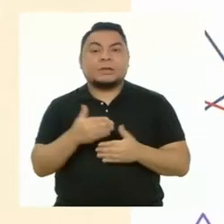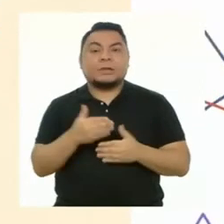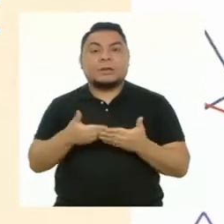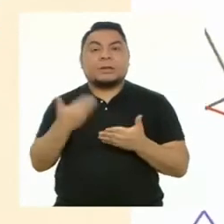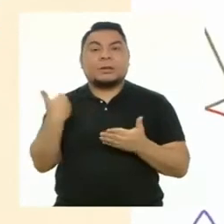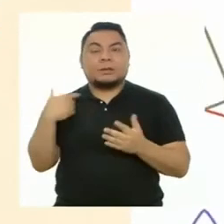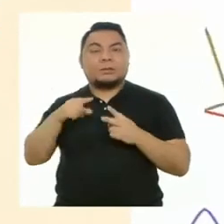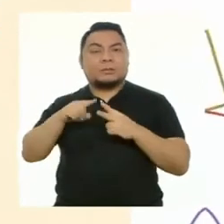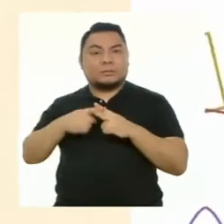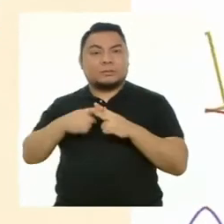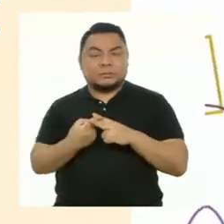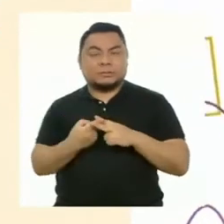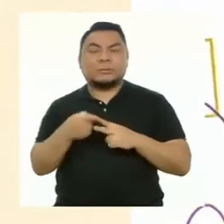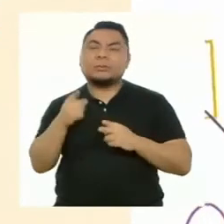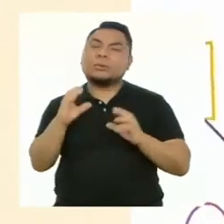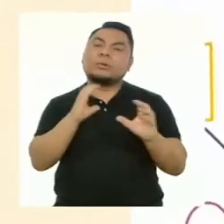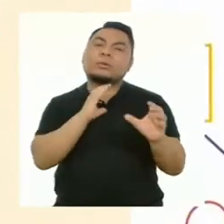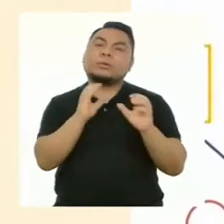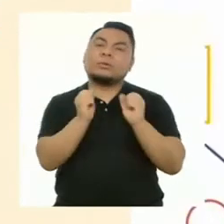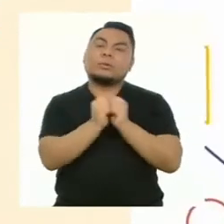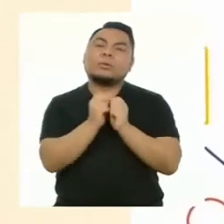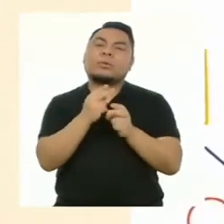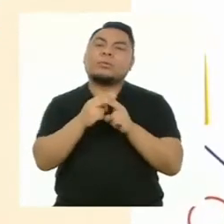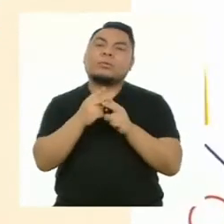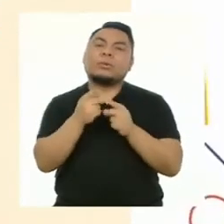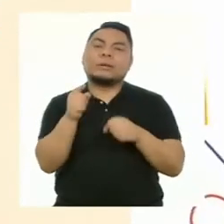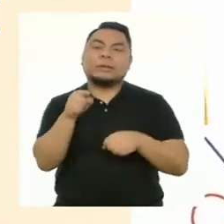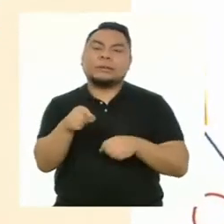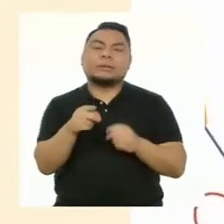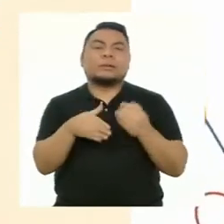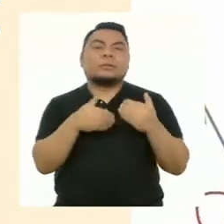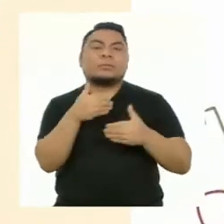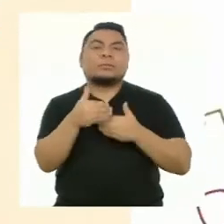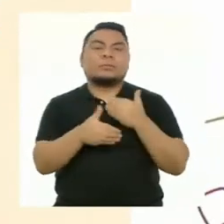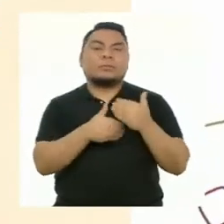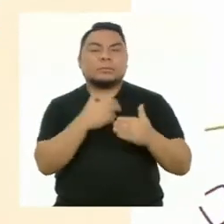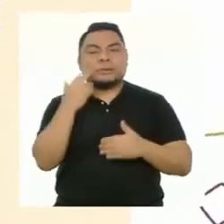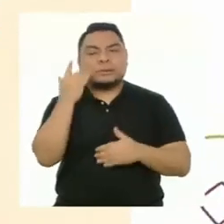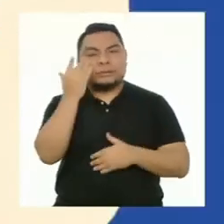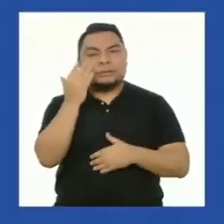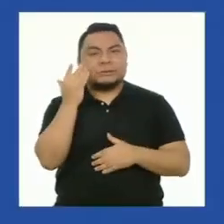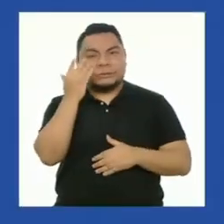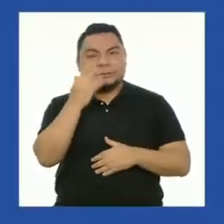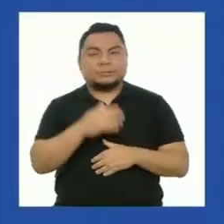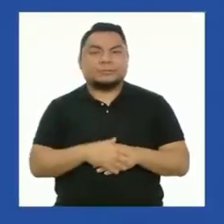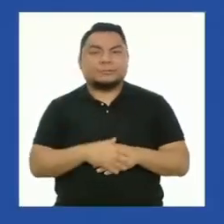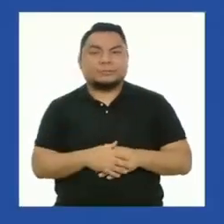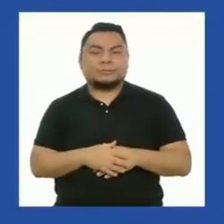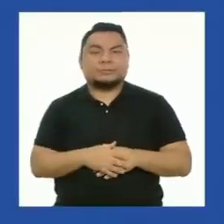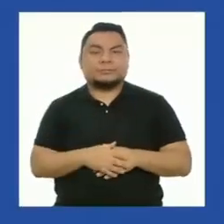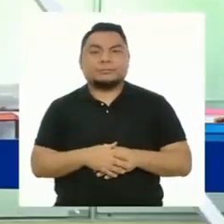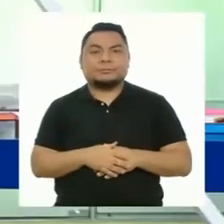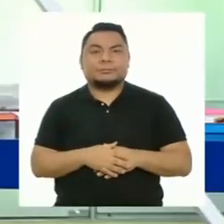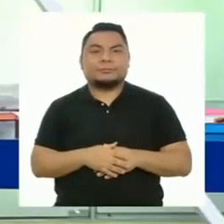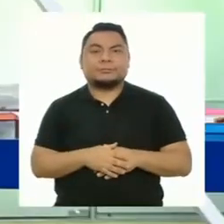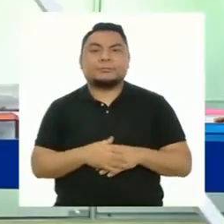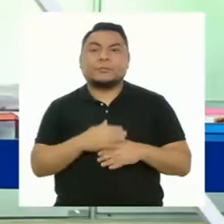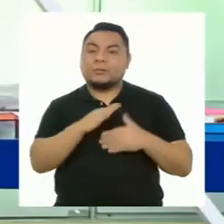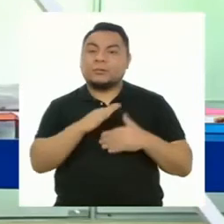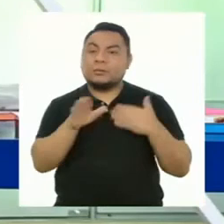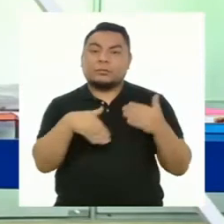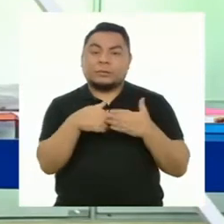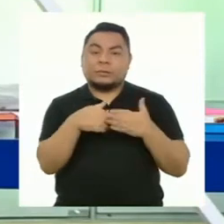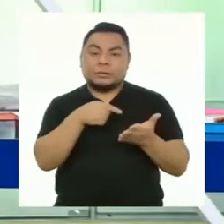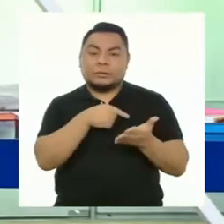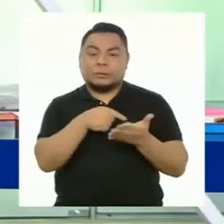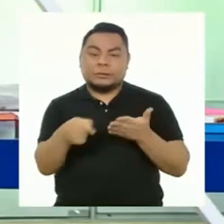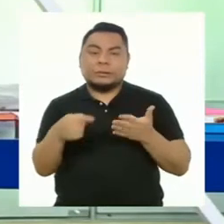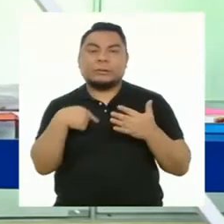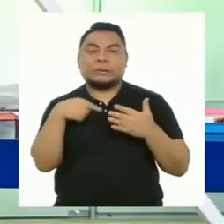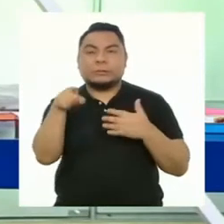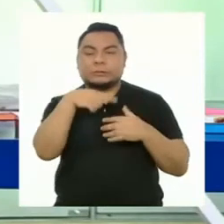Antes de comenzar, dialoguemos un poco sobre este proceso de reflexión. Toda la semana hemos estado revisando nuestro